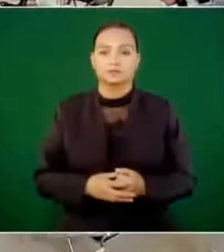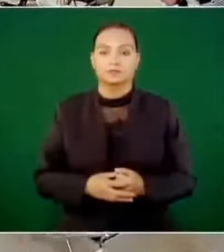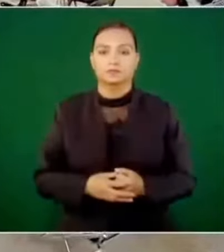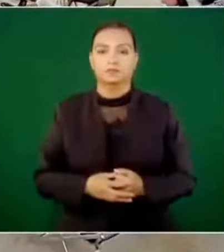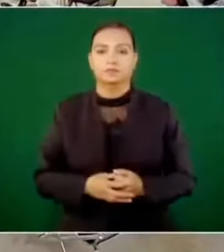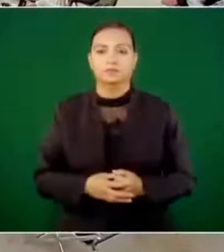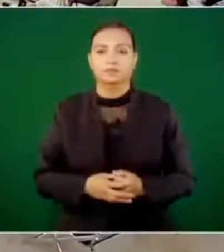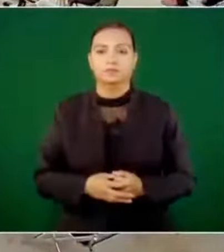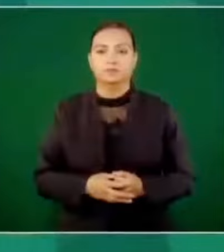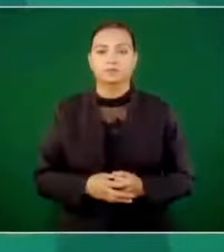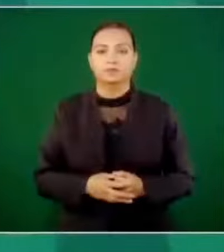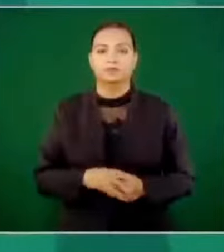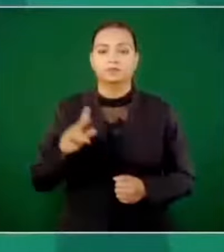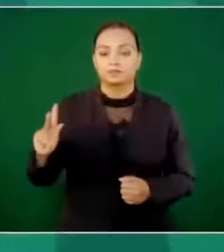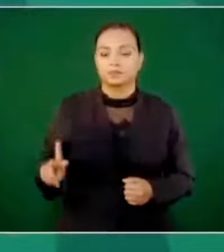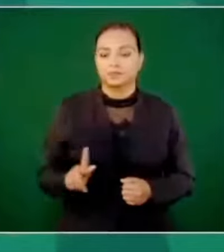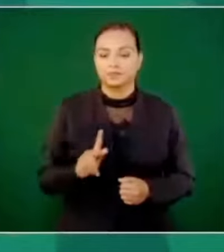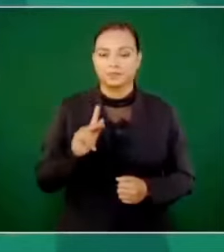en un pueblo